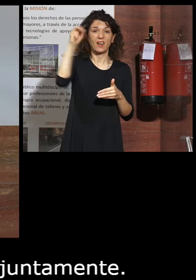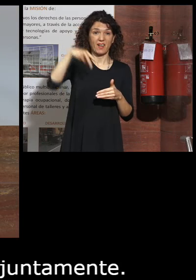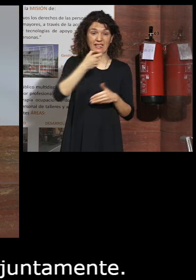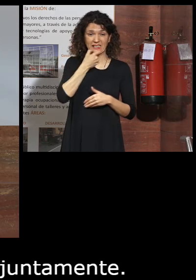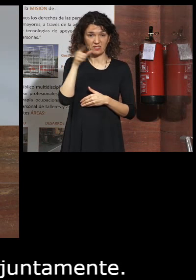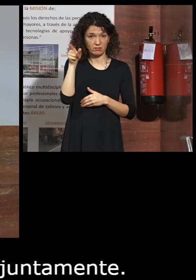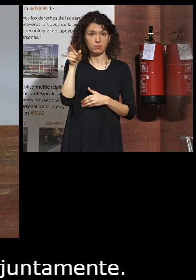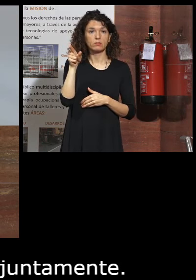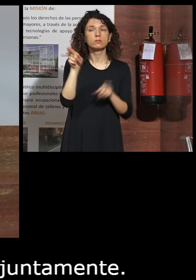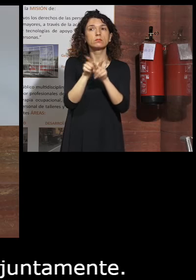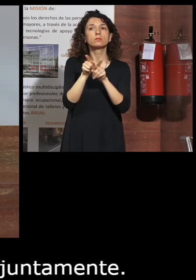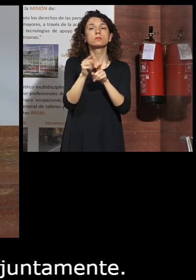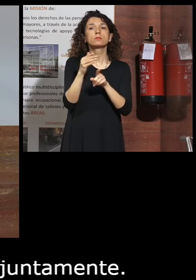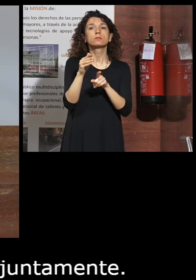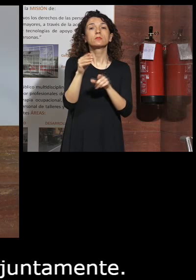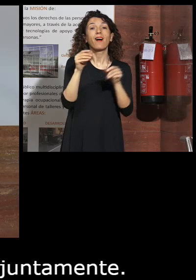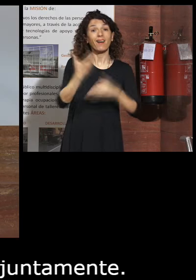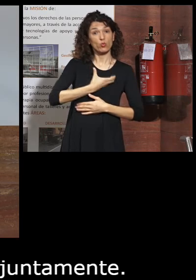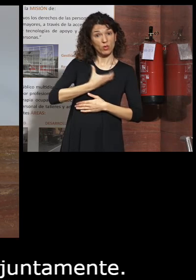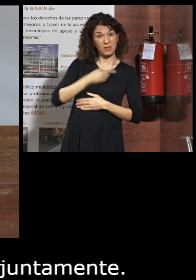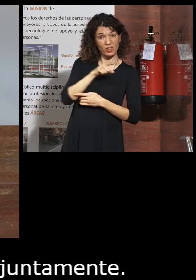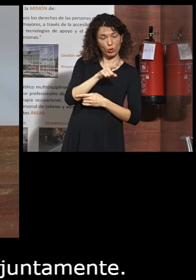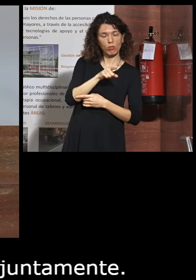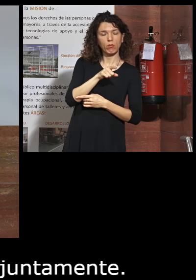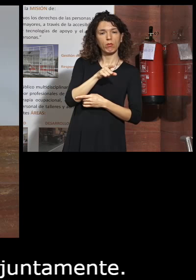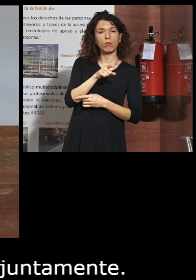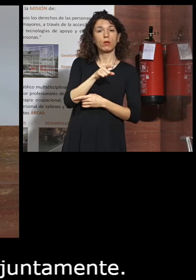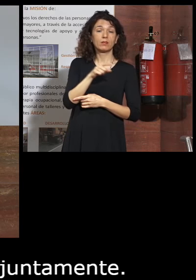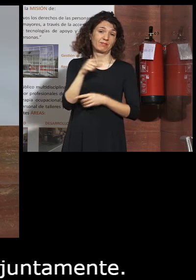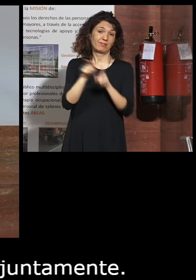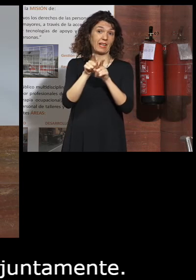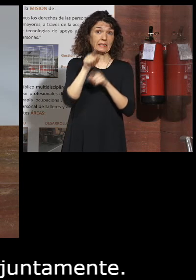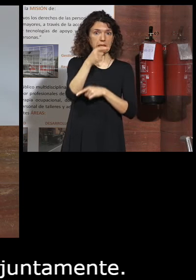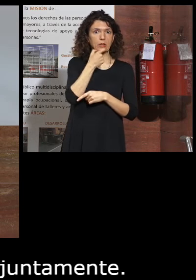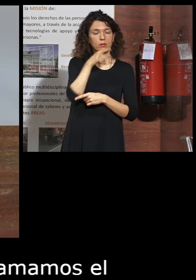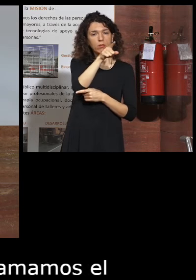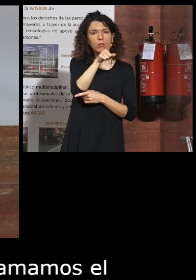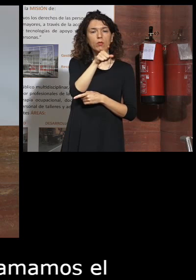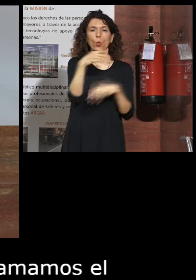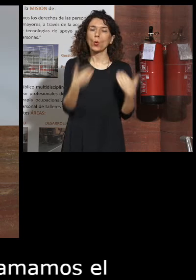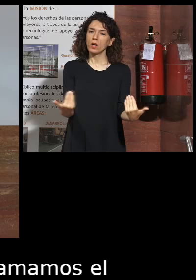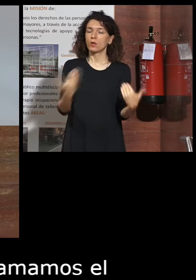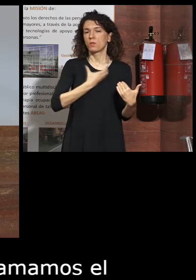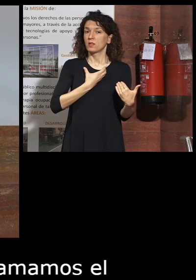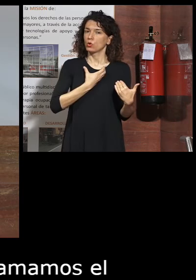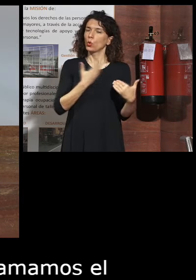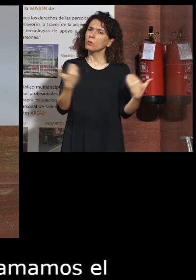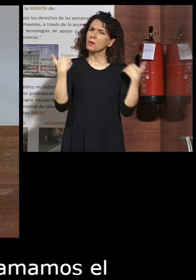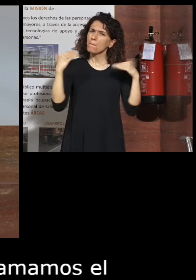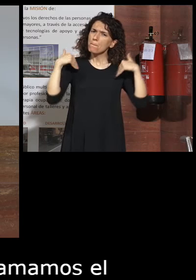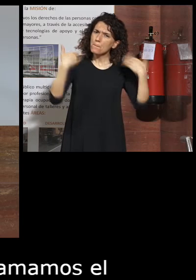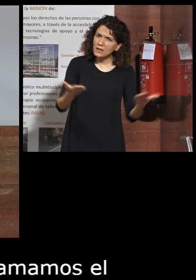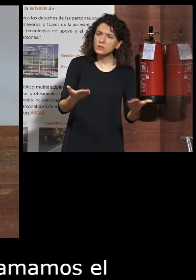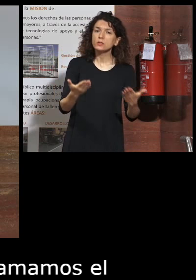2014 los ayuntamientos en Inglaterra tienen más responsabilidad y más